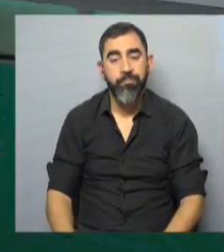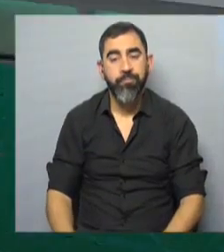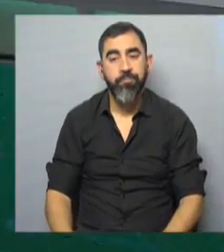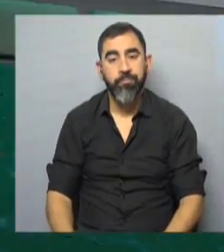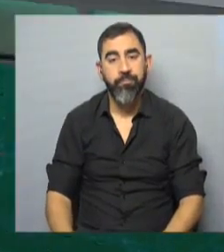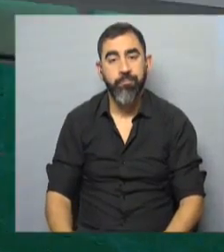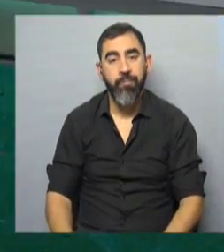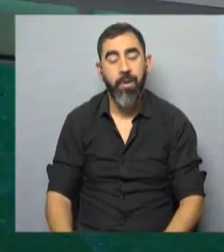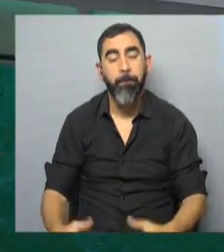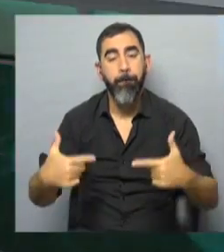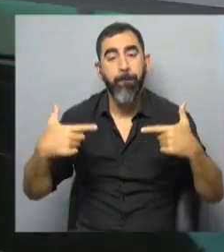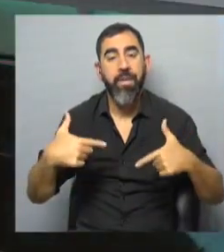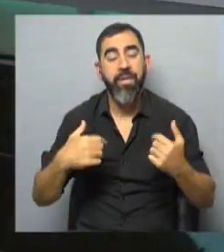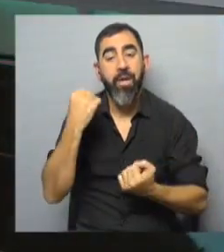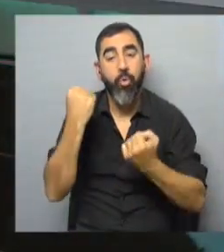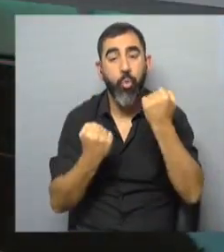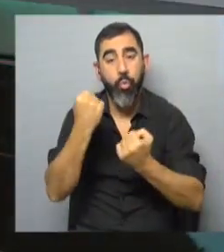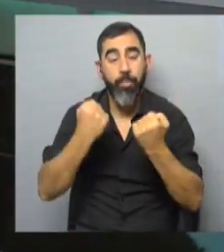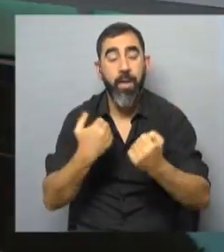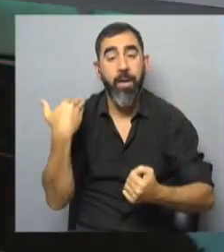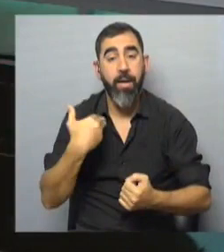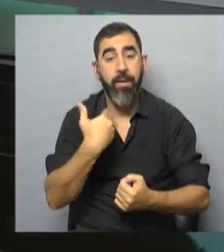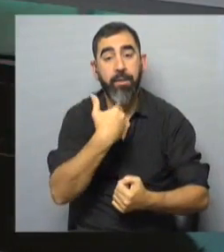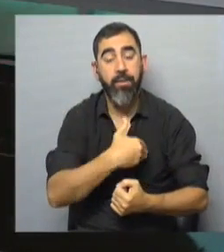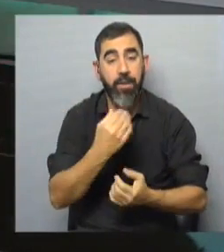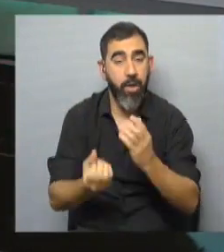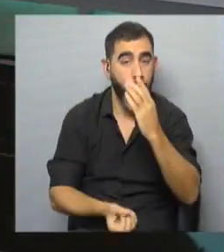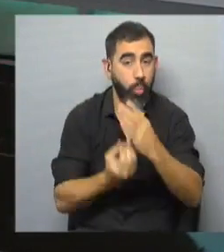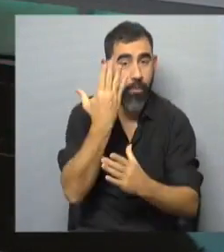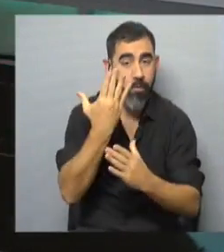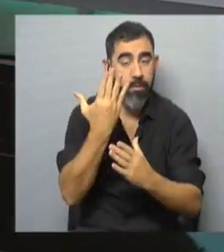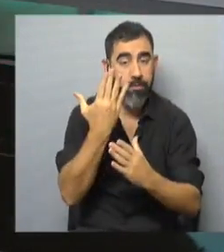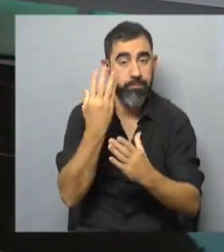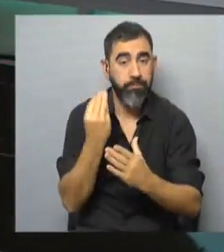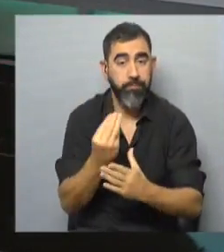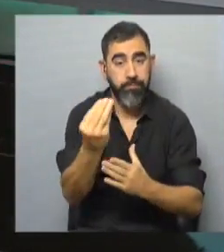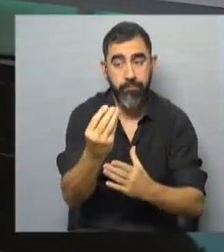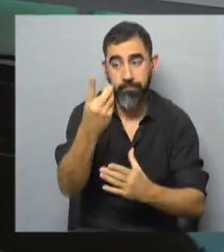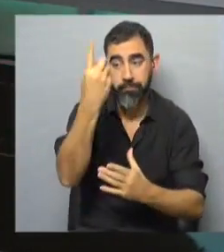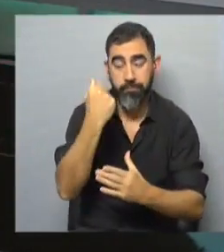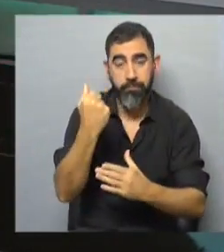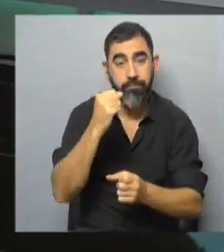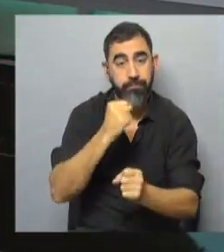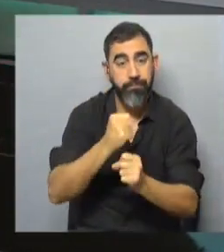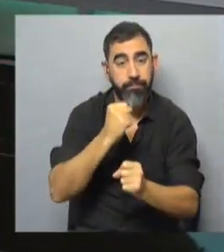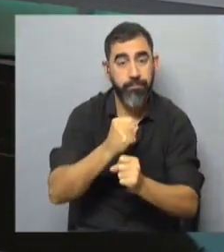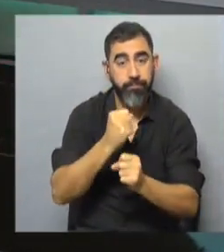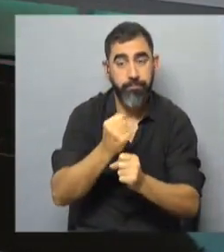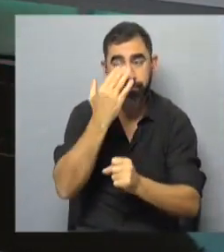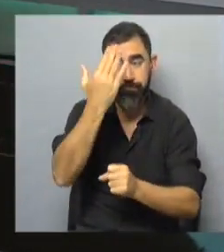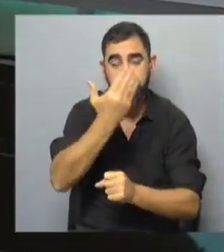La nueva Ministra de Economía de Argentina, Silvina Batakis, asumió ayer el cargo frente al